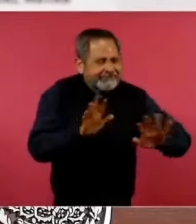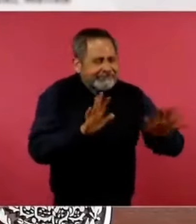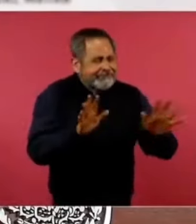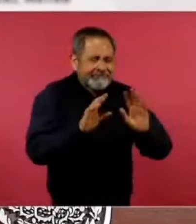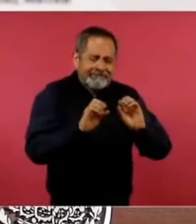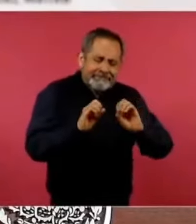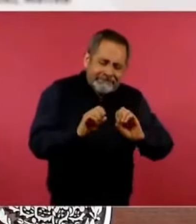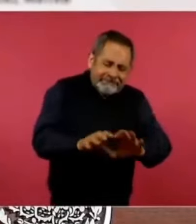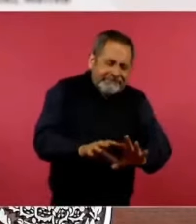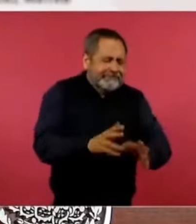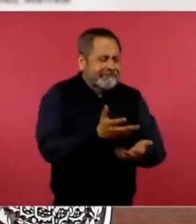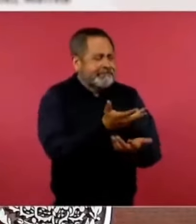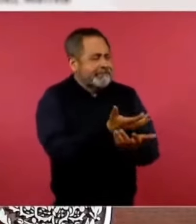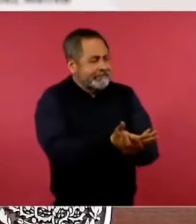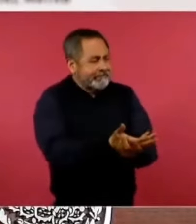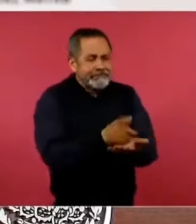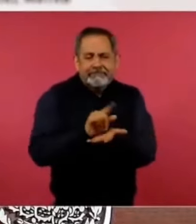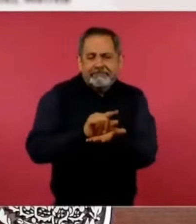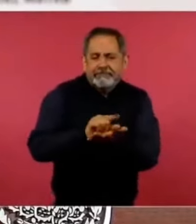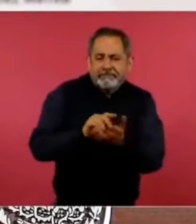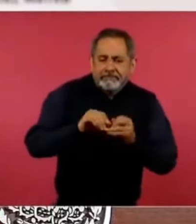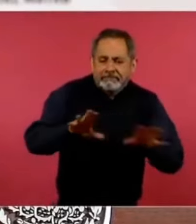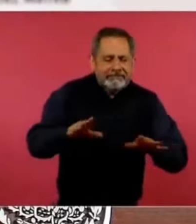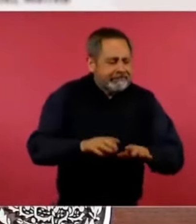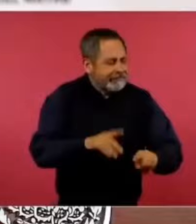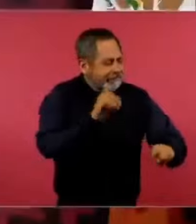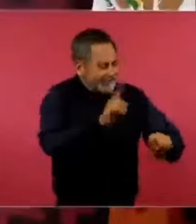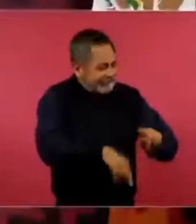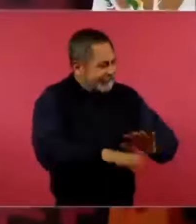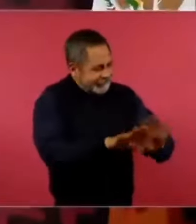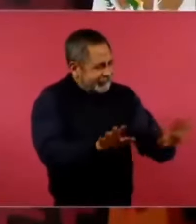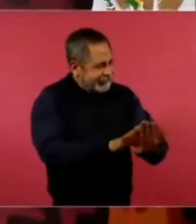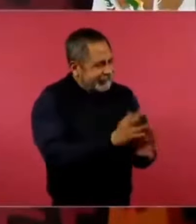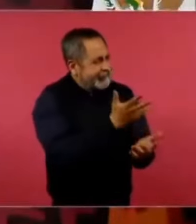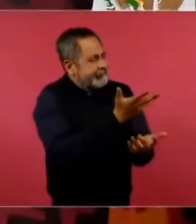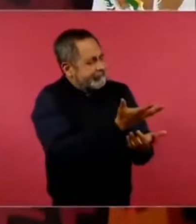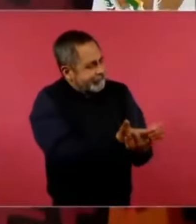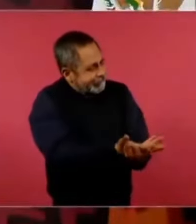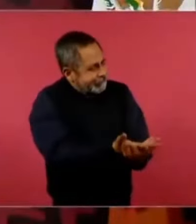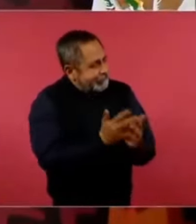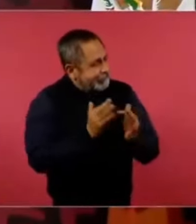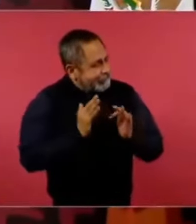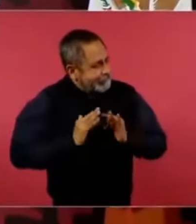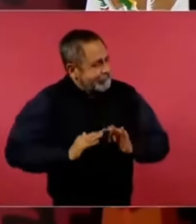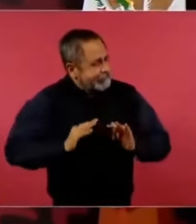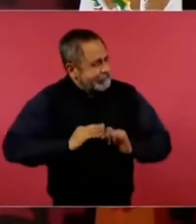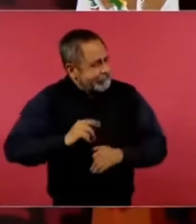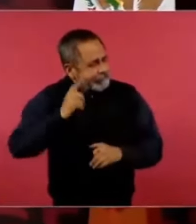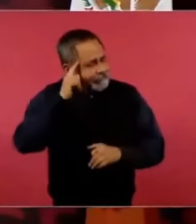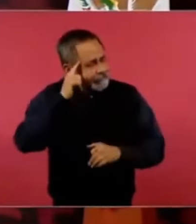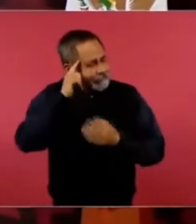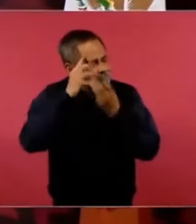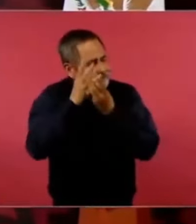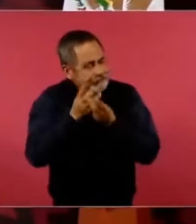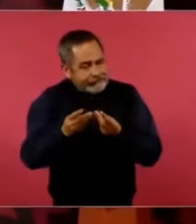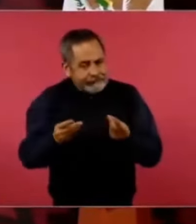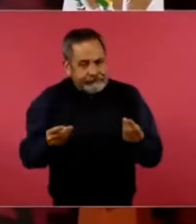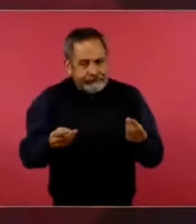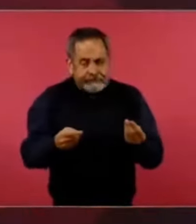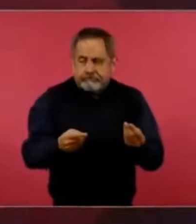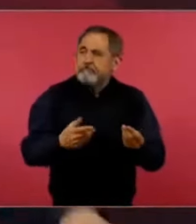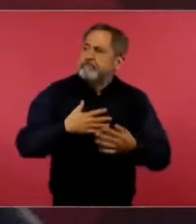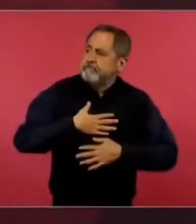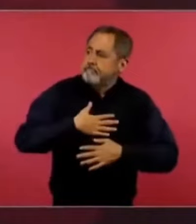que se serenen y eso les va a ayudar,